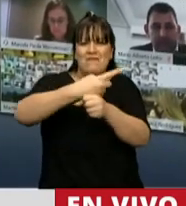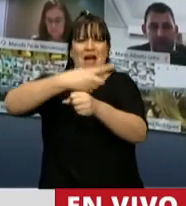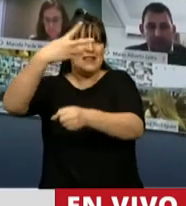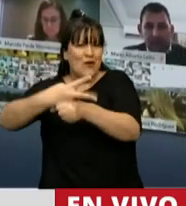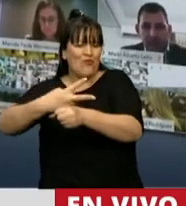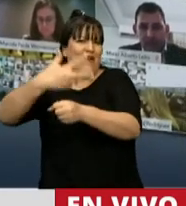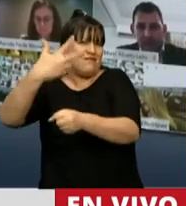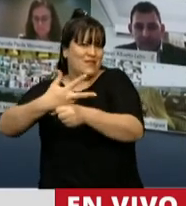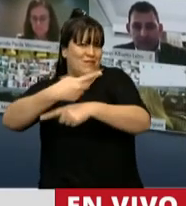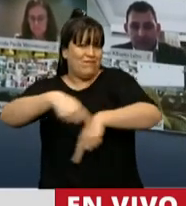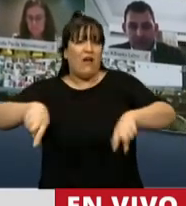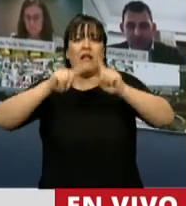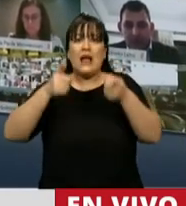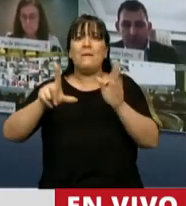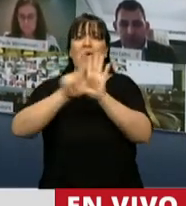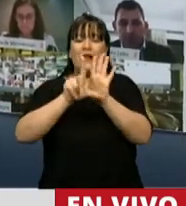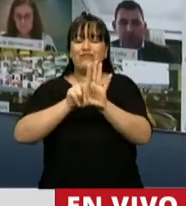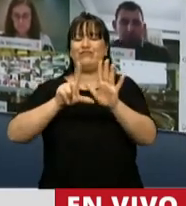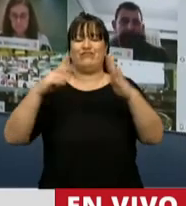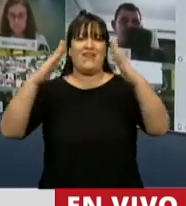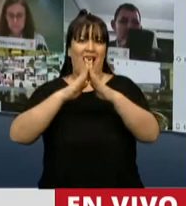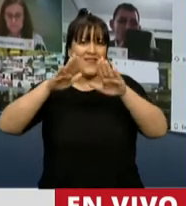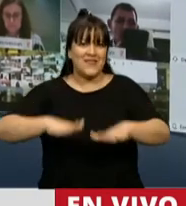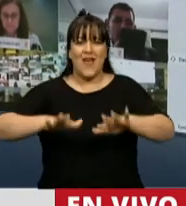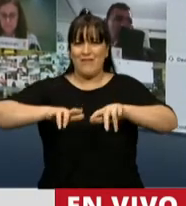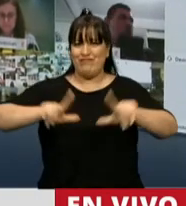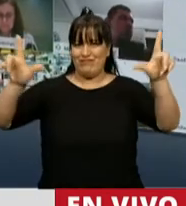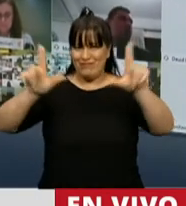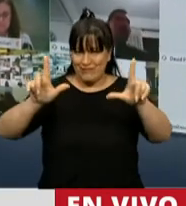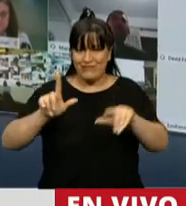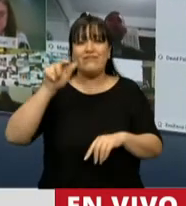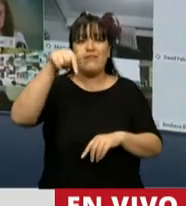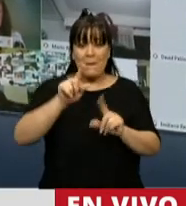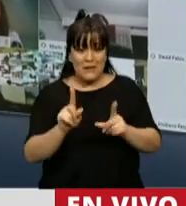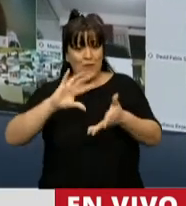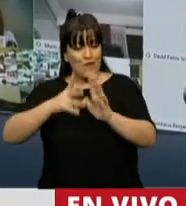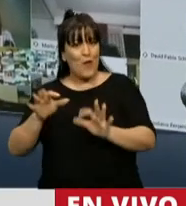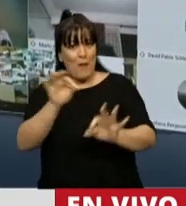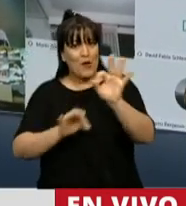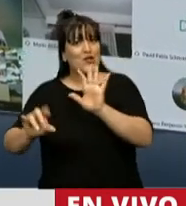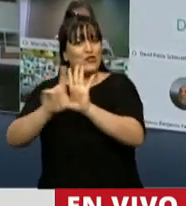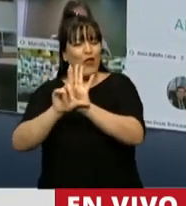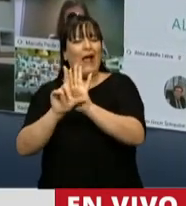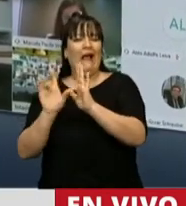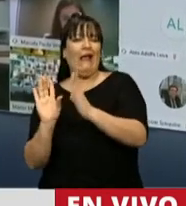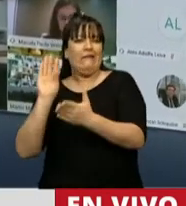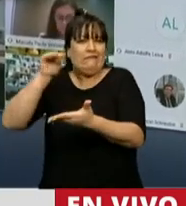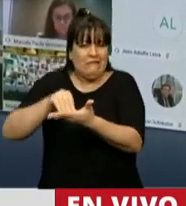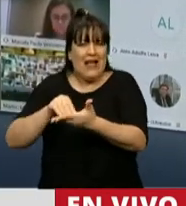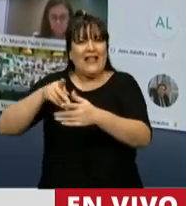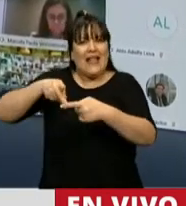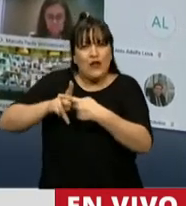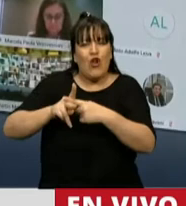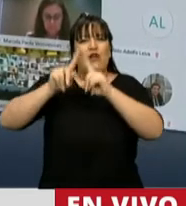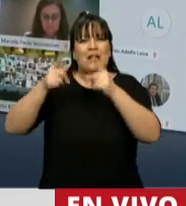o la Ley de Teletrabajo. De la misma manera, este proyecto de ley propone incorporar tecnologías y